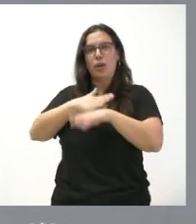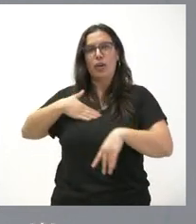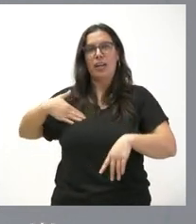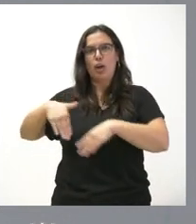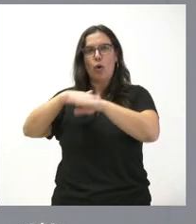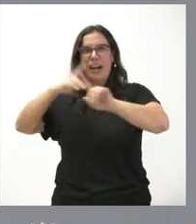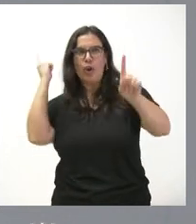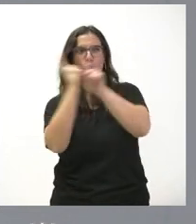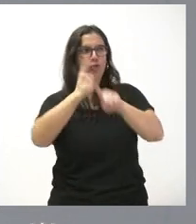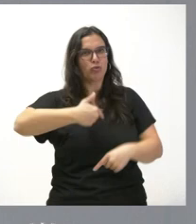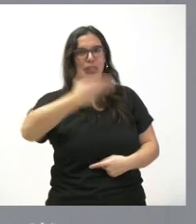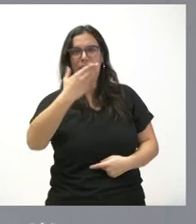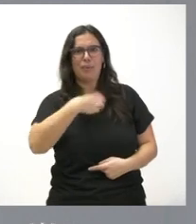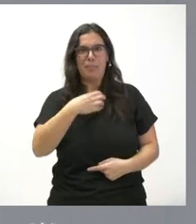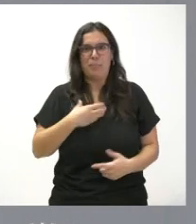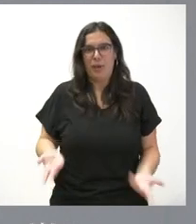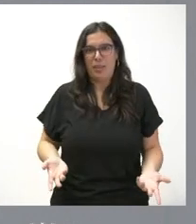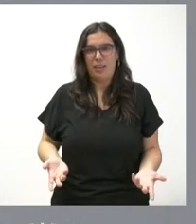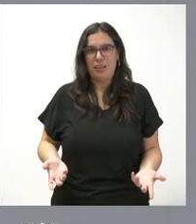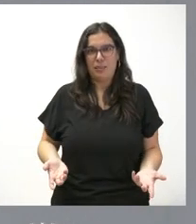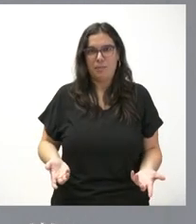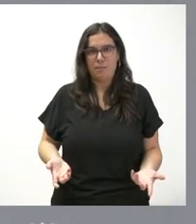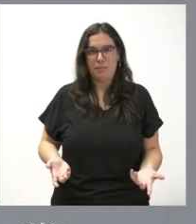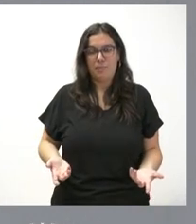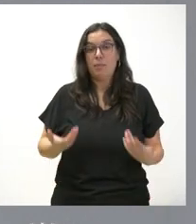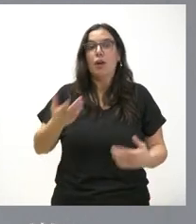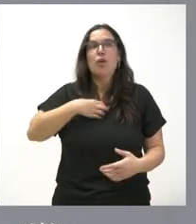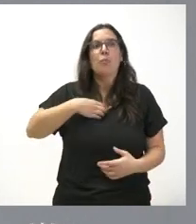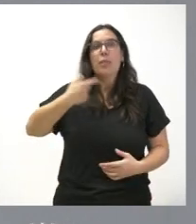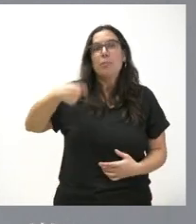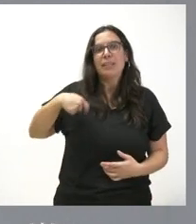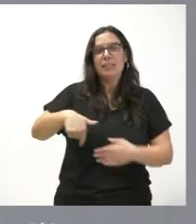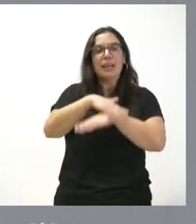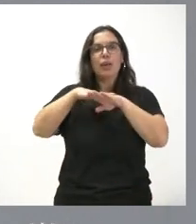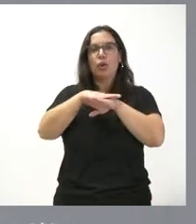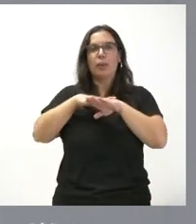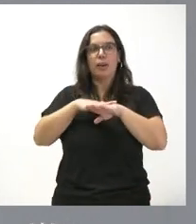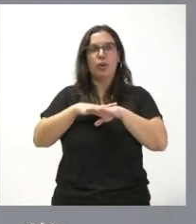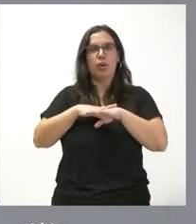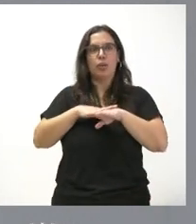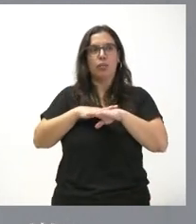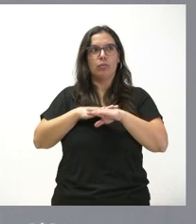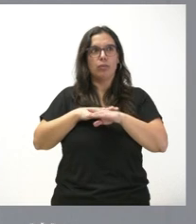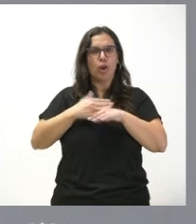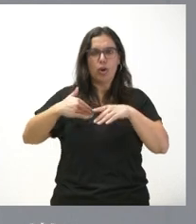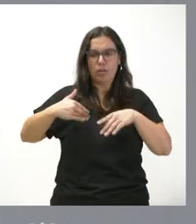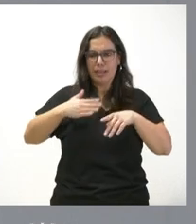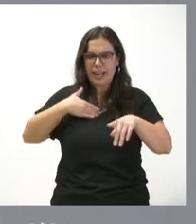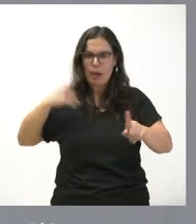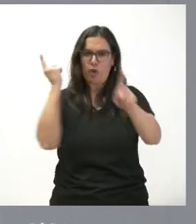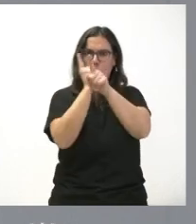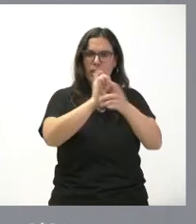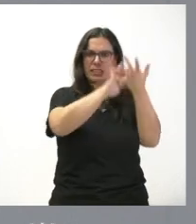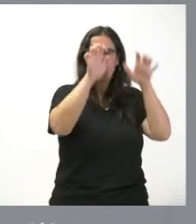contra las comunidades autónomas no puede ser que el presidente del gobierno quiera gobernar contra Castilla y León y solo quiera